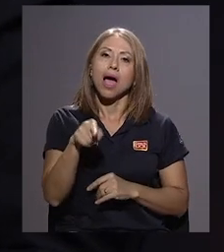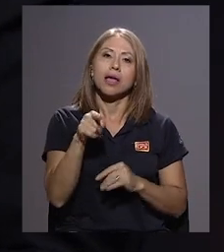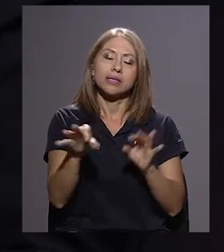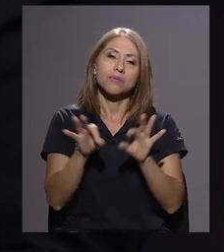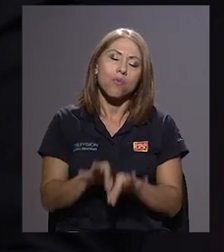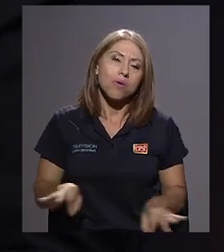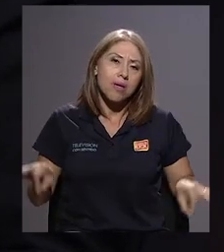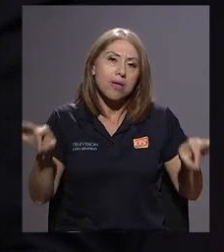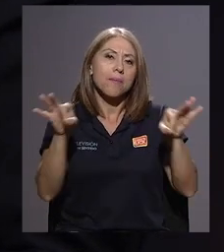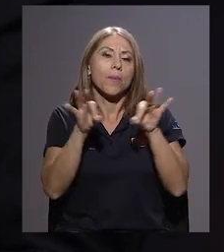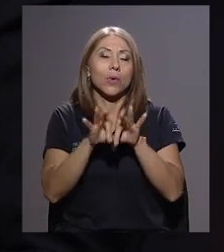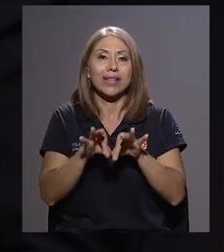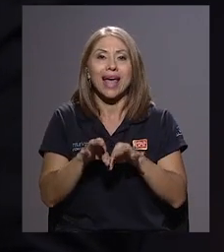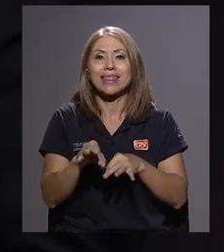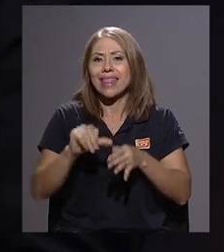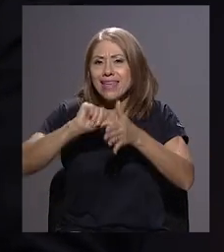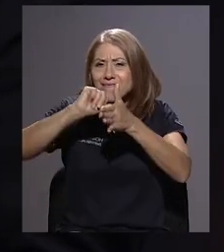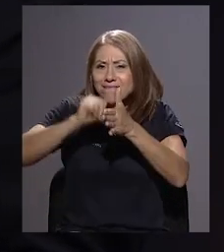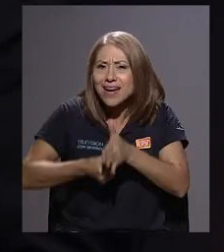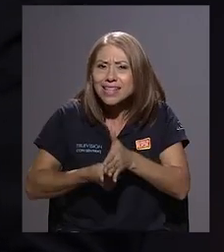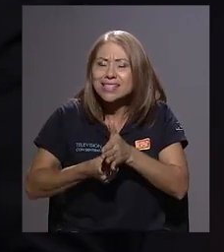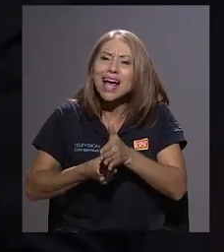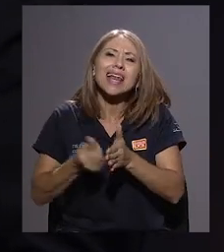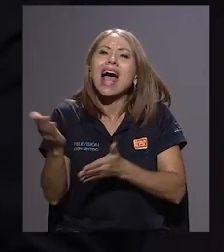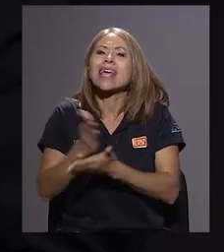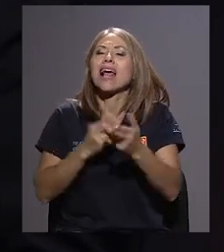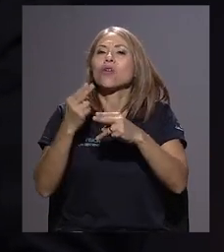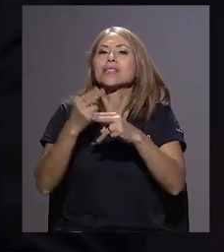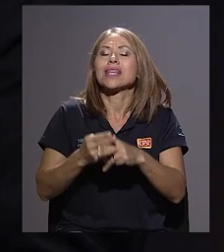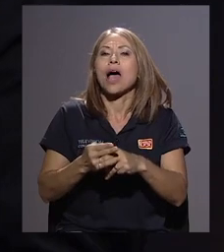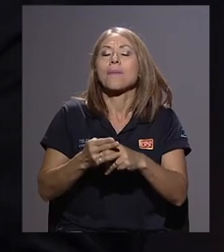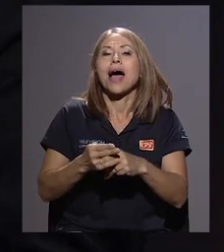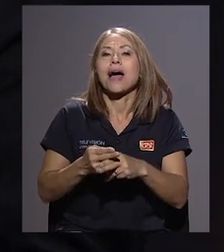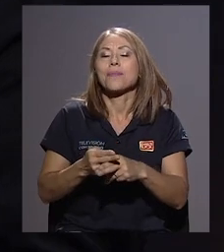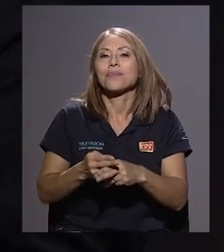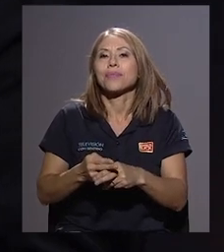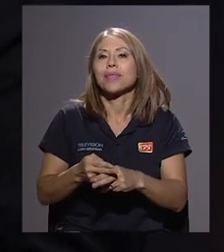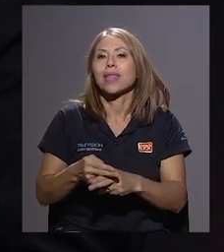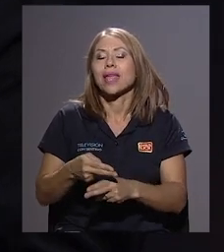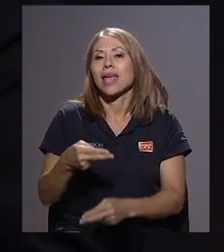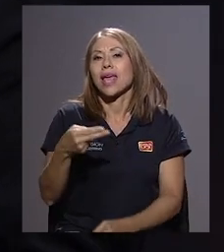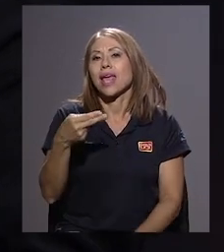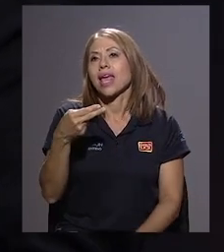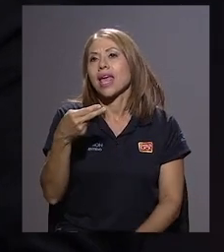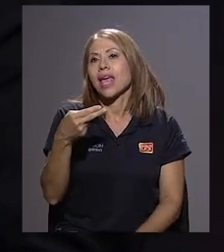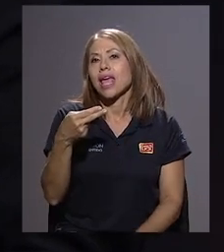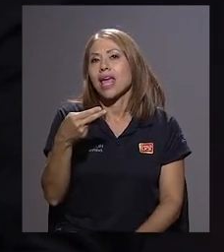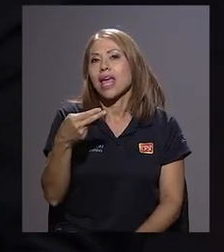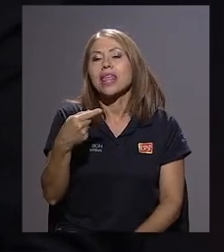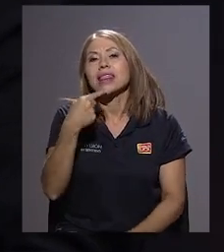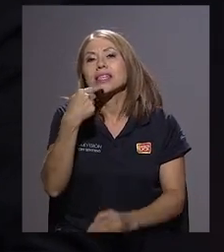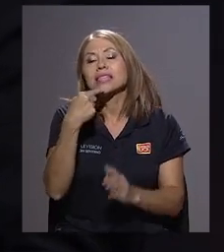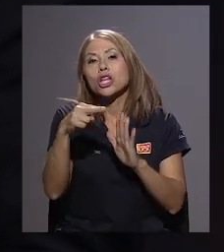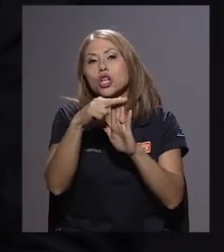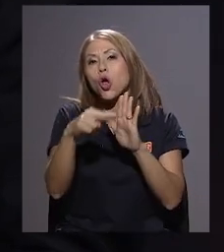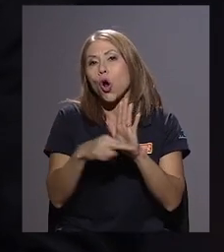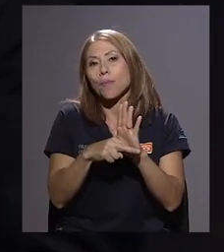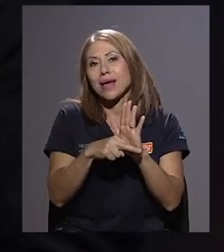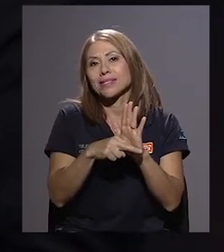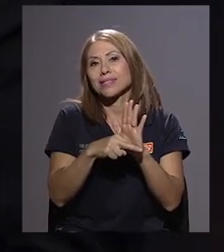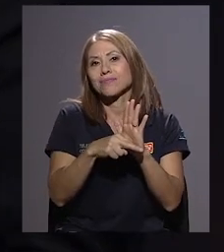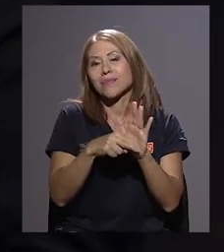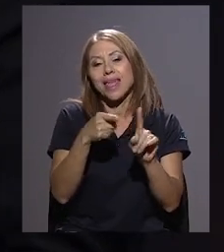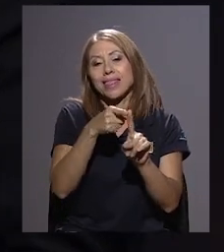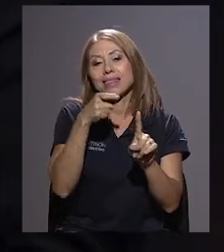en que siempre hay lo que se llama la heteronormasis, o sea, el dictar normas desde